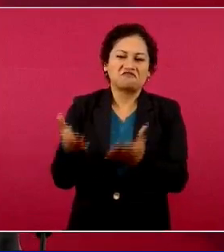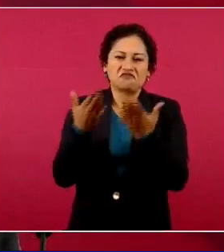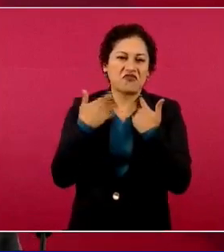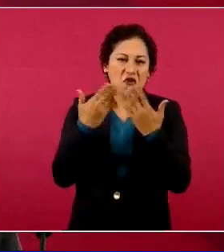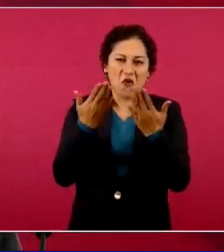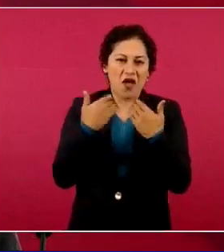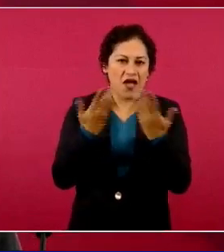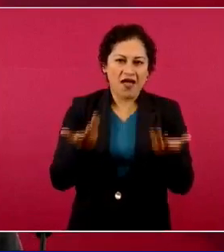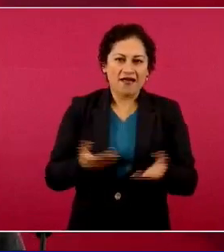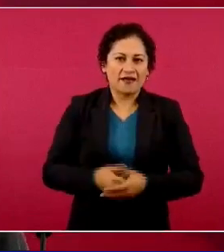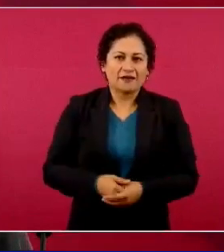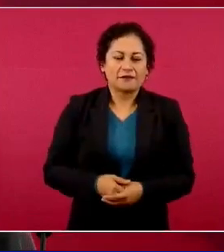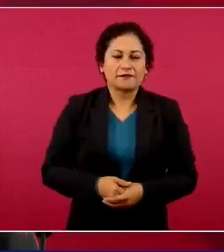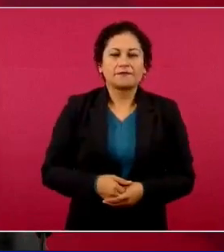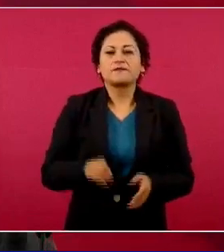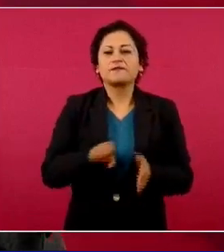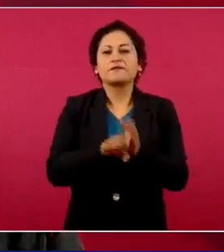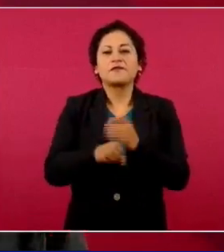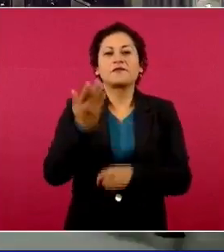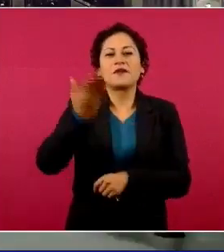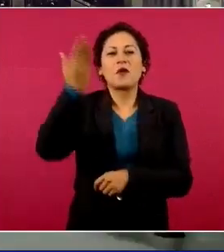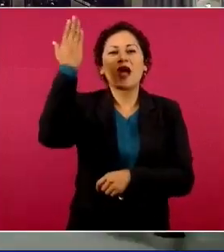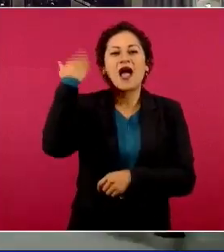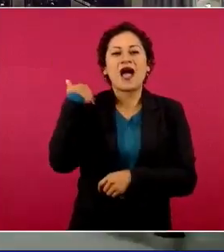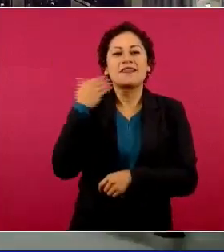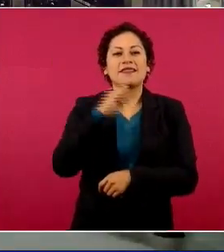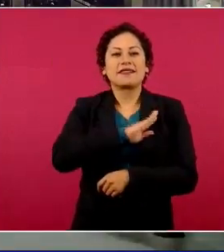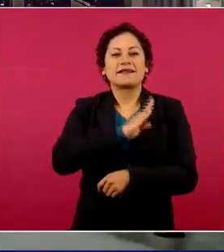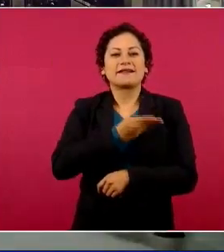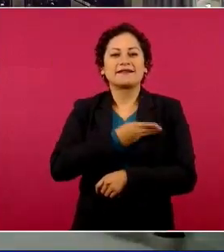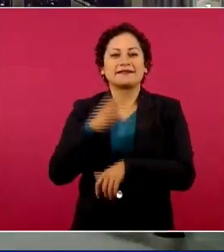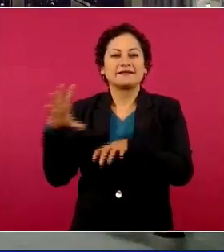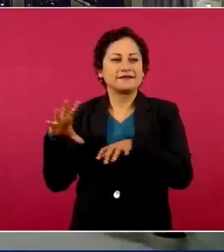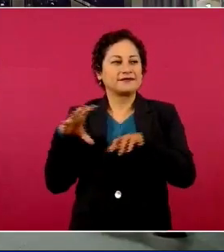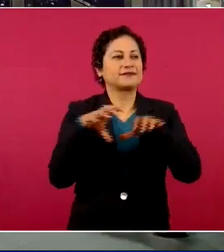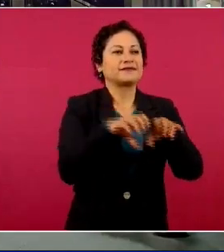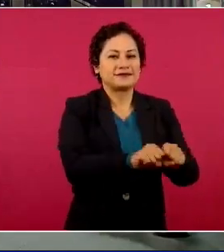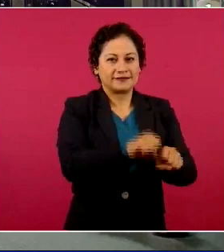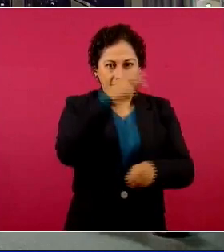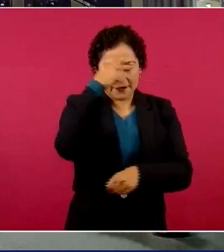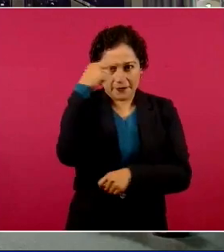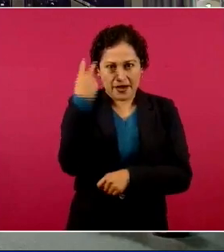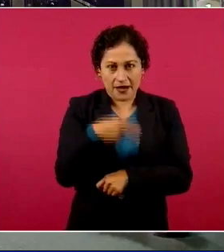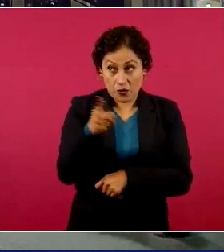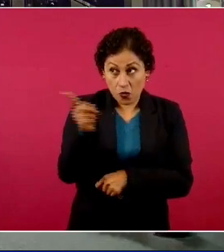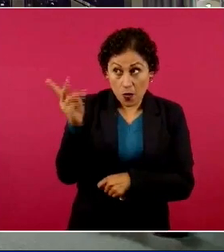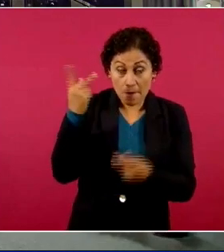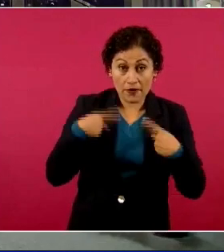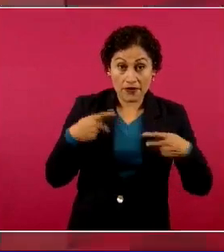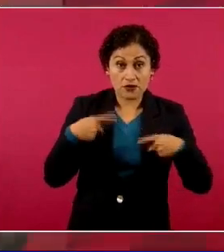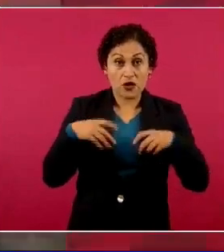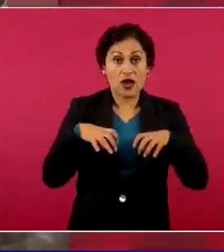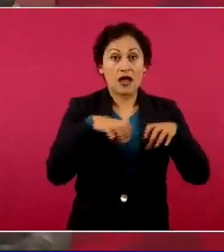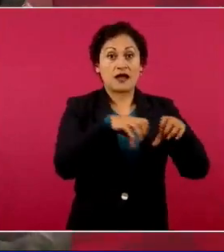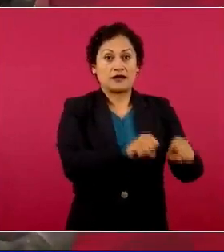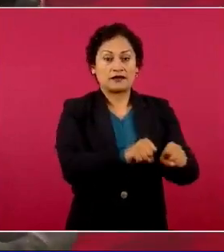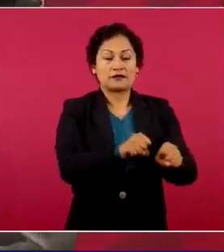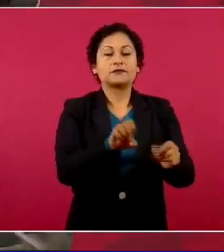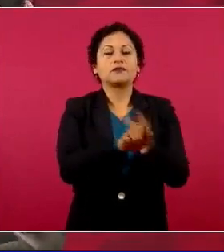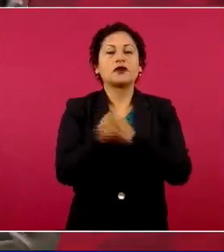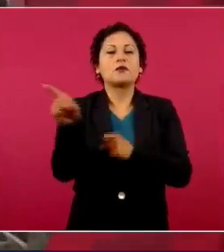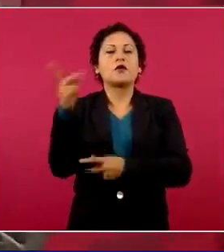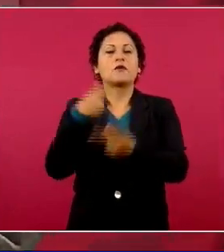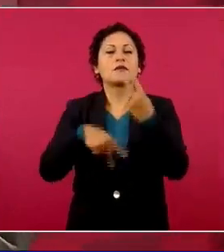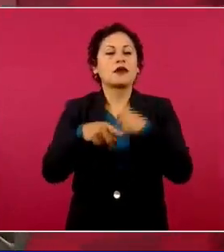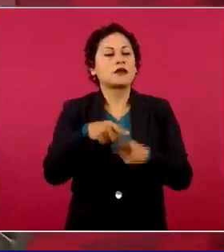colonizadores cuando les preguntaban a los indígenas qué querían.